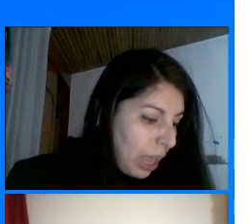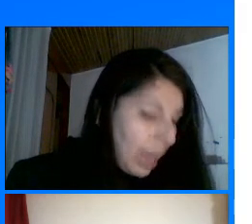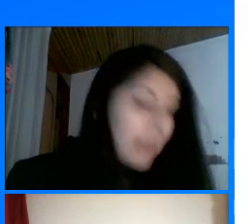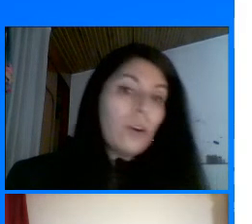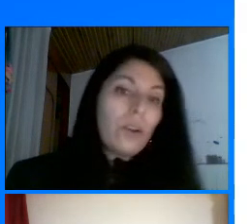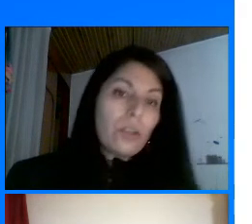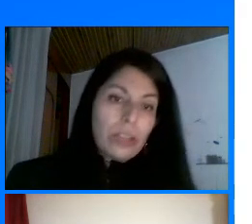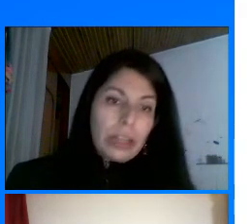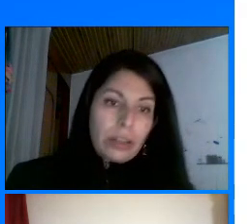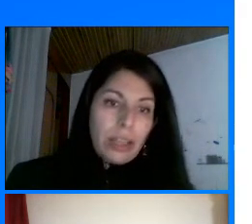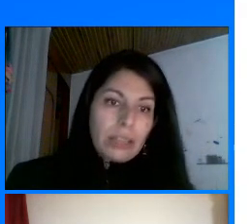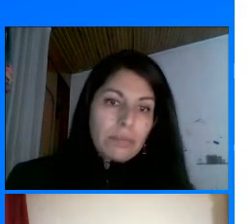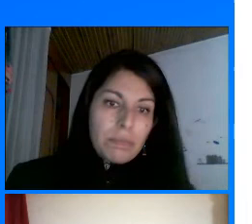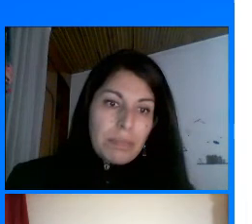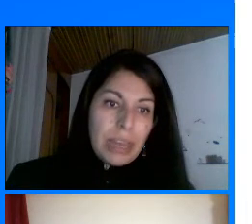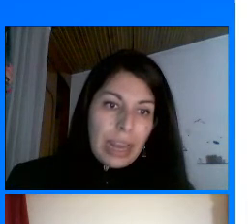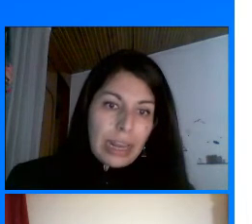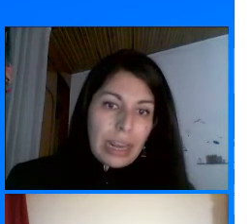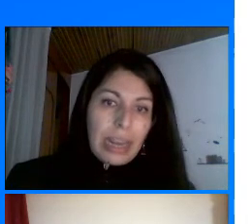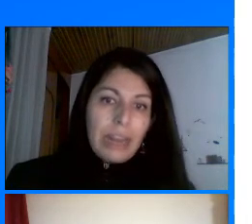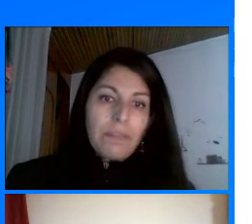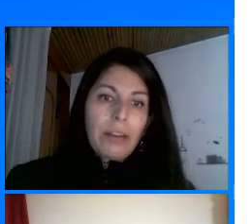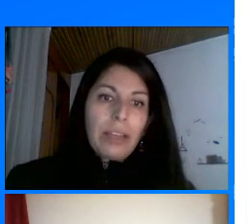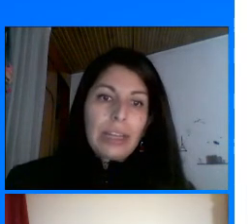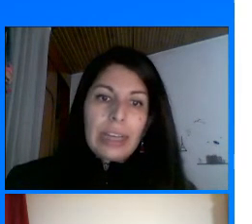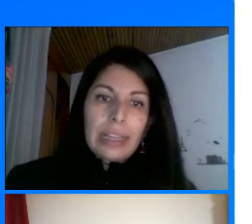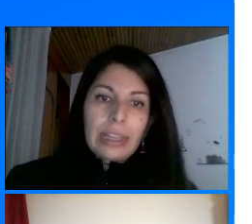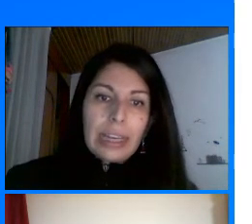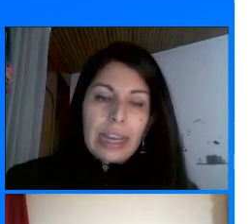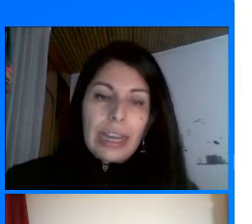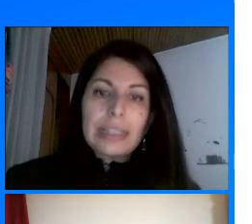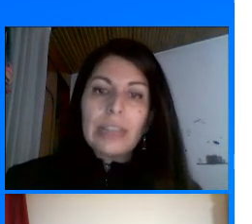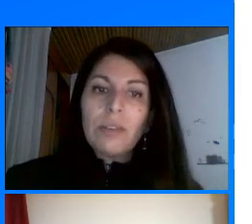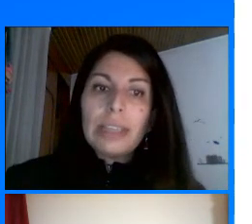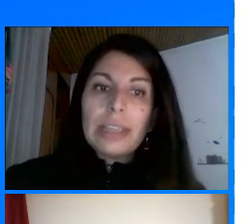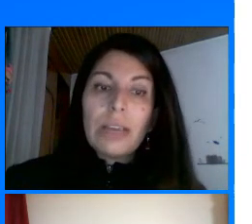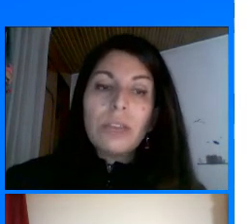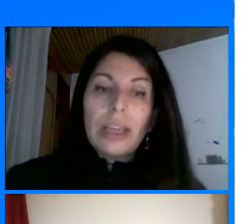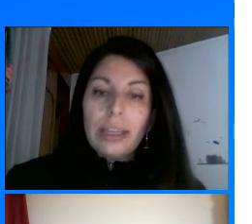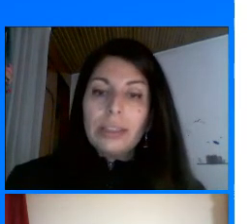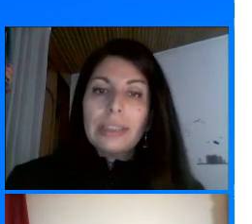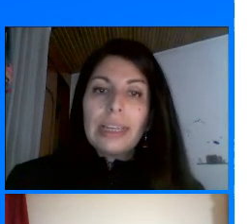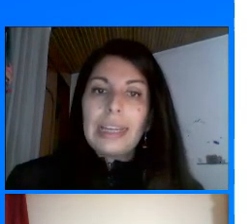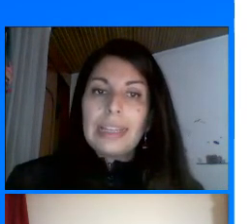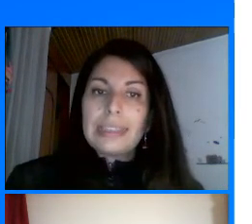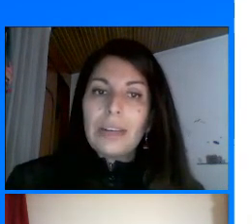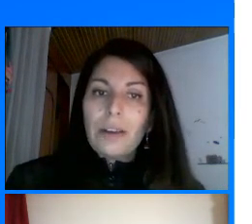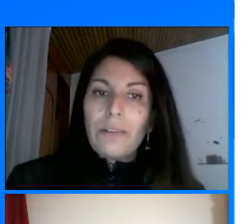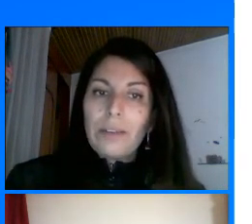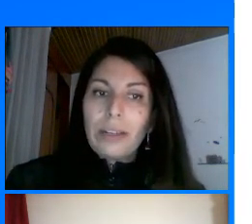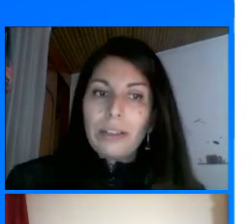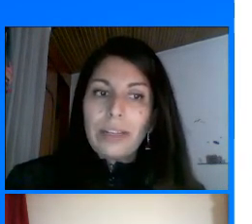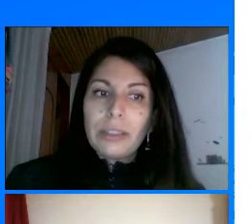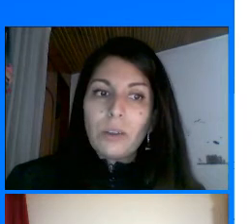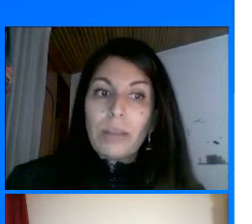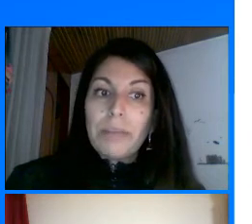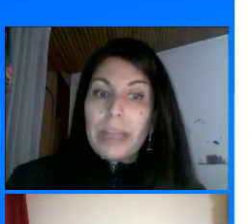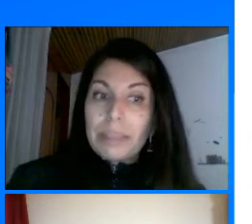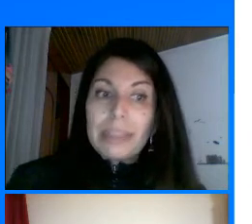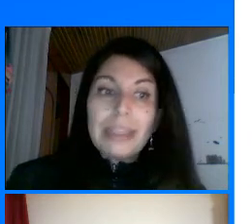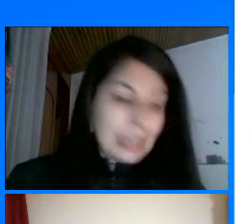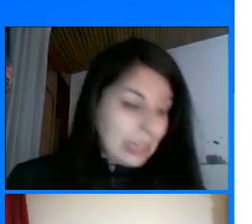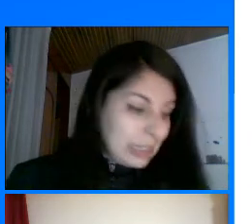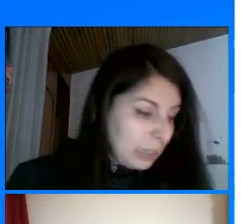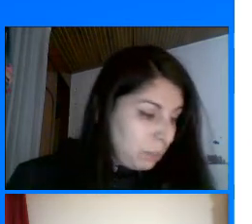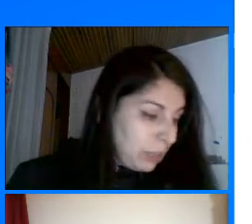El coloso de Rodas Muy bien El faro de Alejandría La estatua de Zeus Entonces aquí les tengo A ver cuál nos faltó La